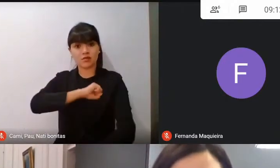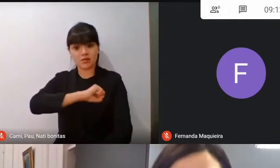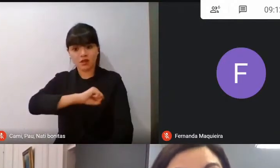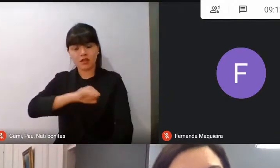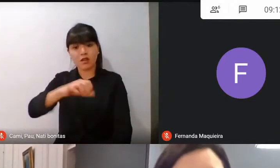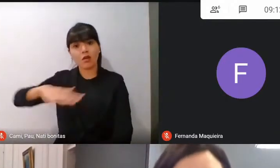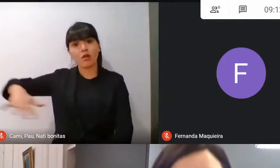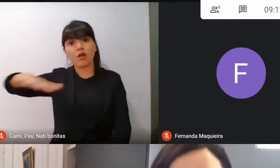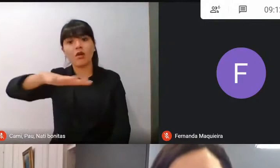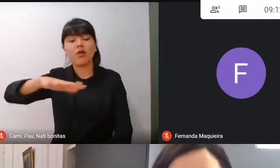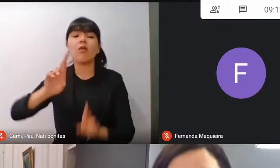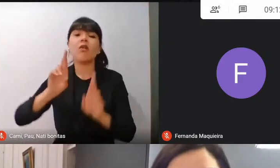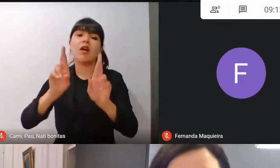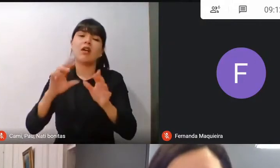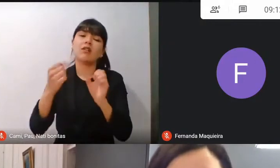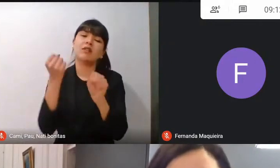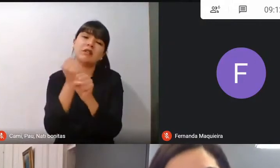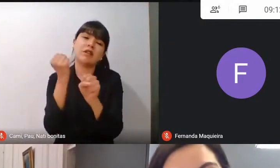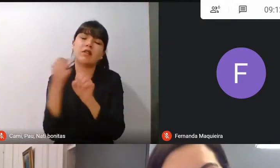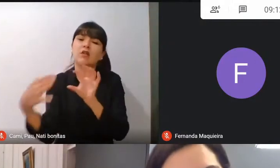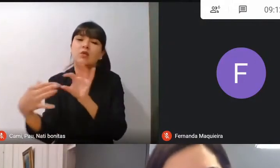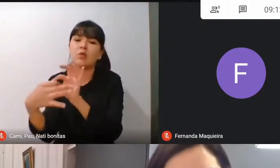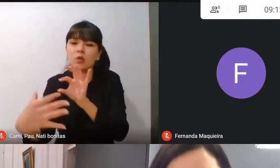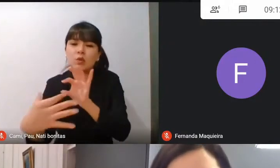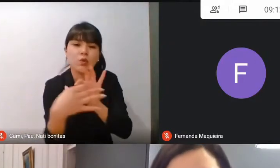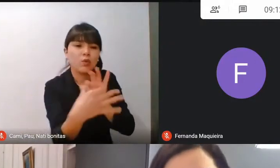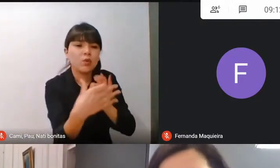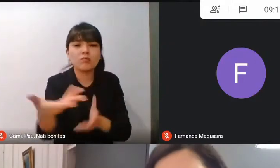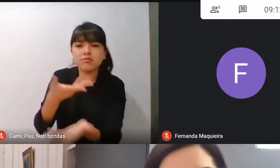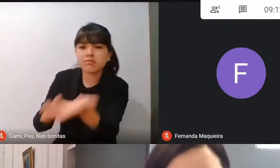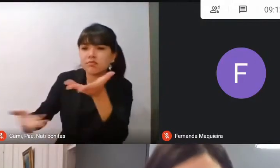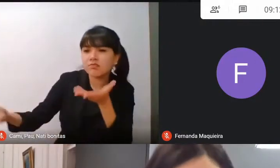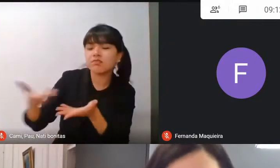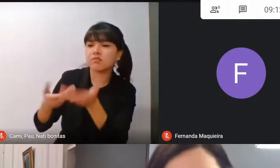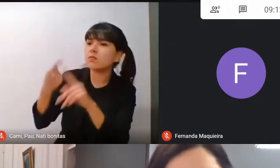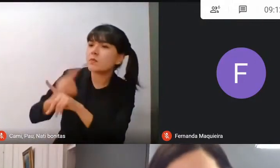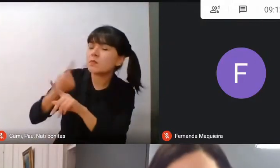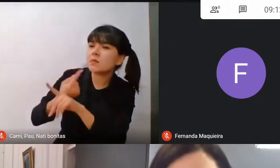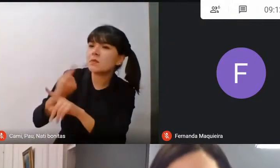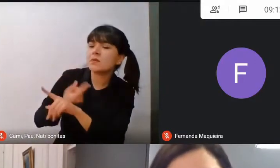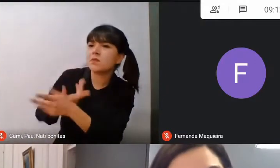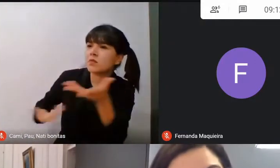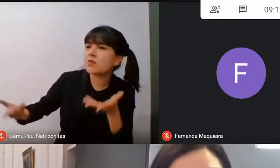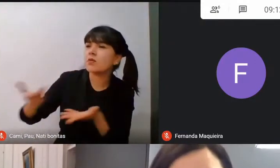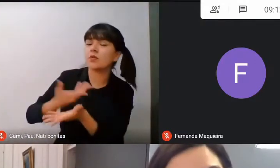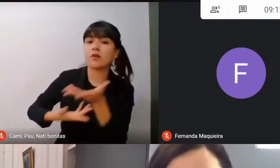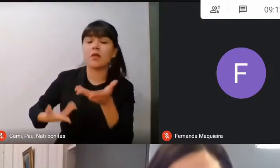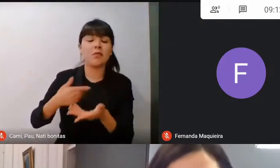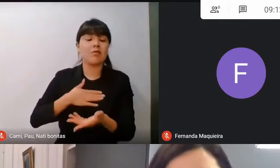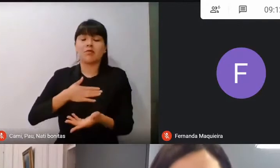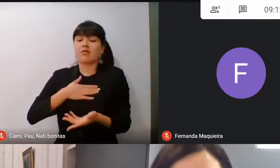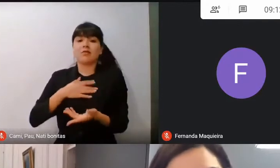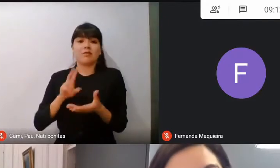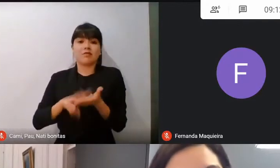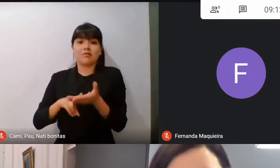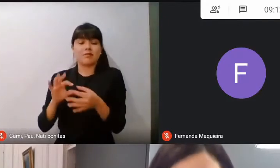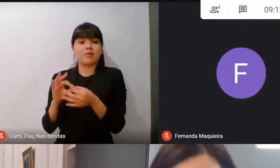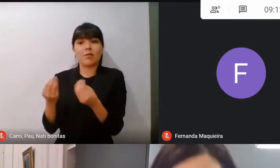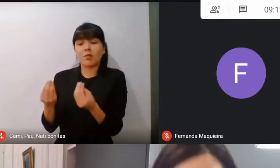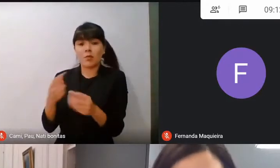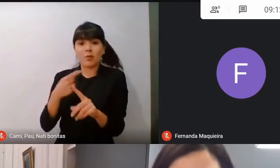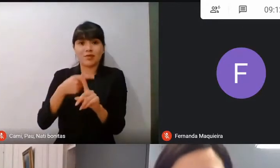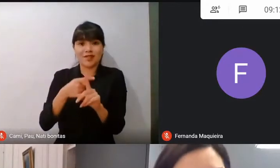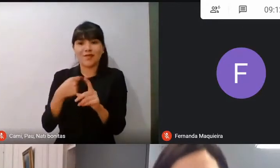trabajar en conjunto, conversar, dialogar. Ha sido muy grato conversar con todos los pensamientos, especialmente con los